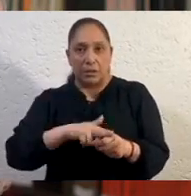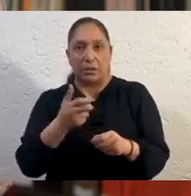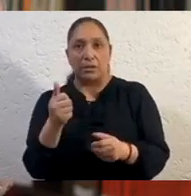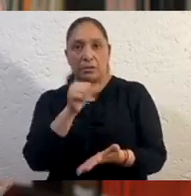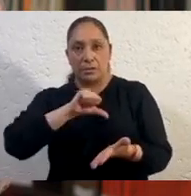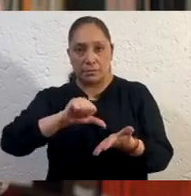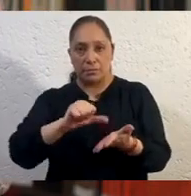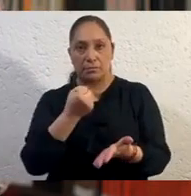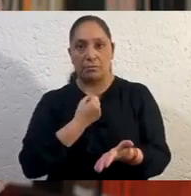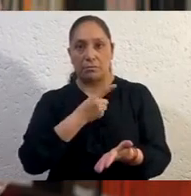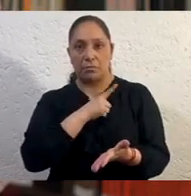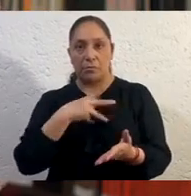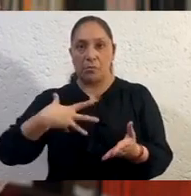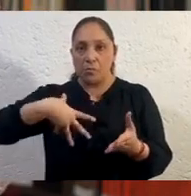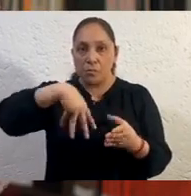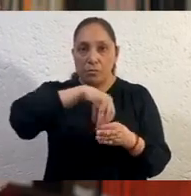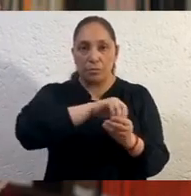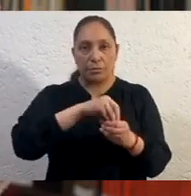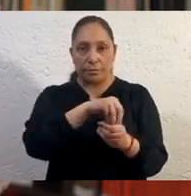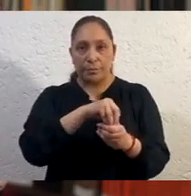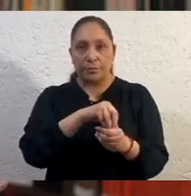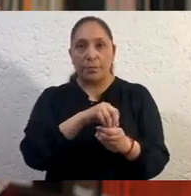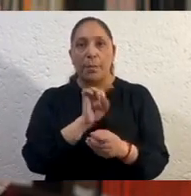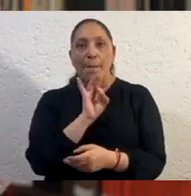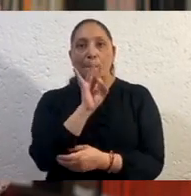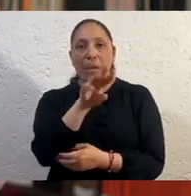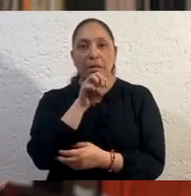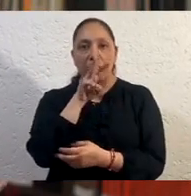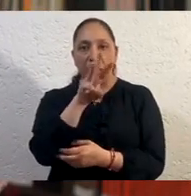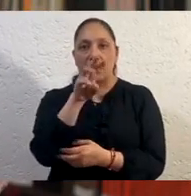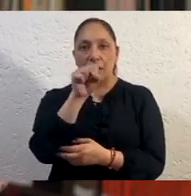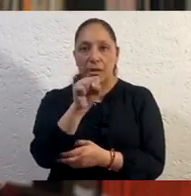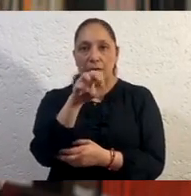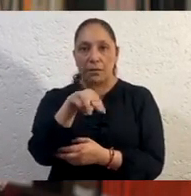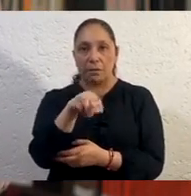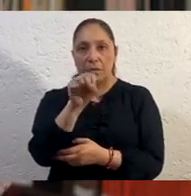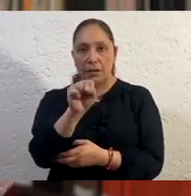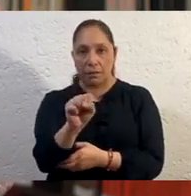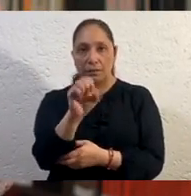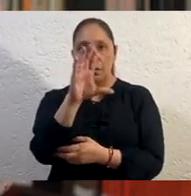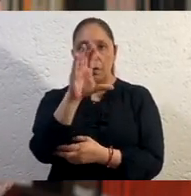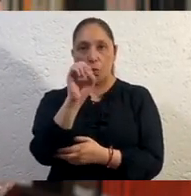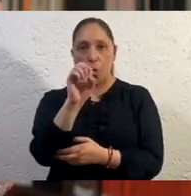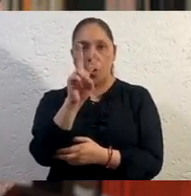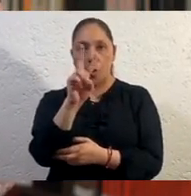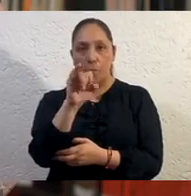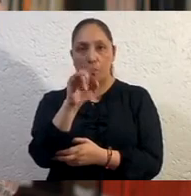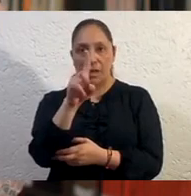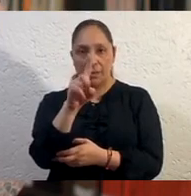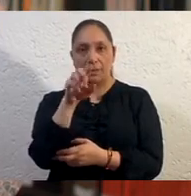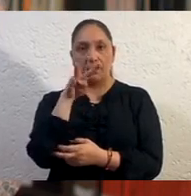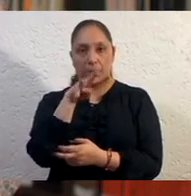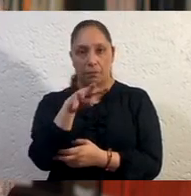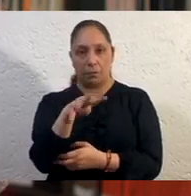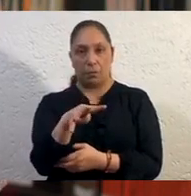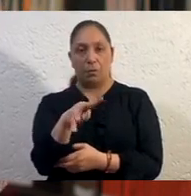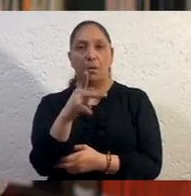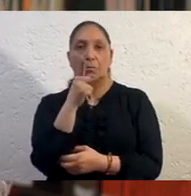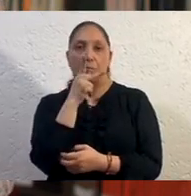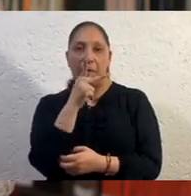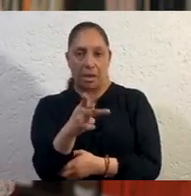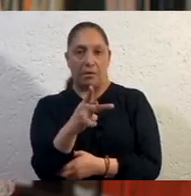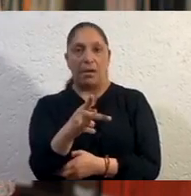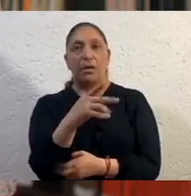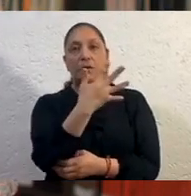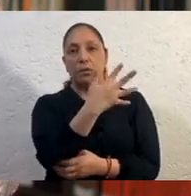Manden un mensaje SMS con la palabra COVID-19 al 5151.5. Les